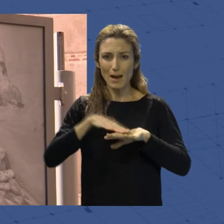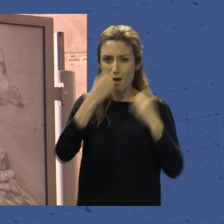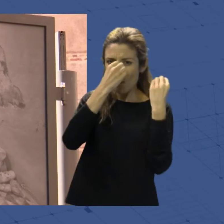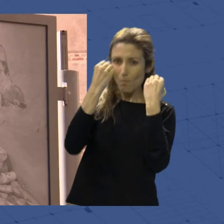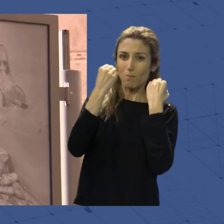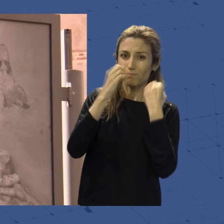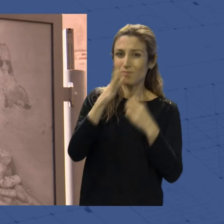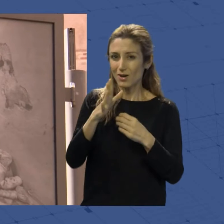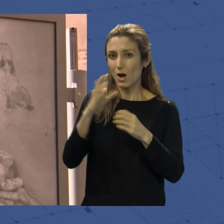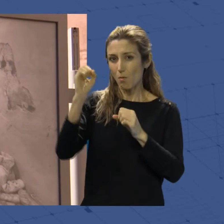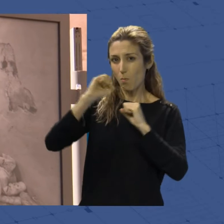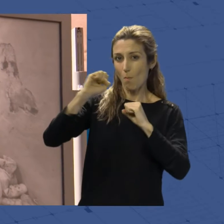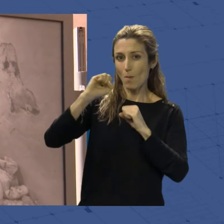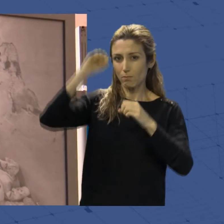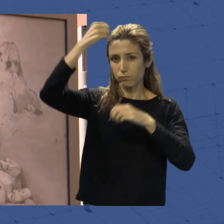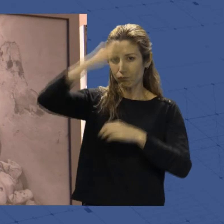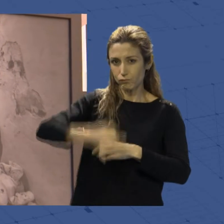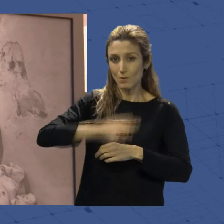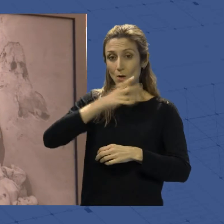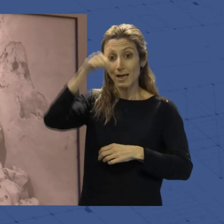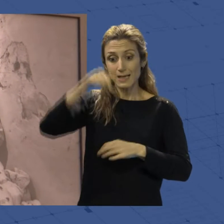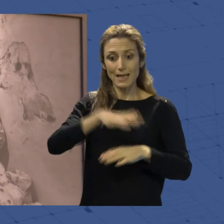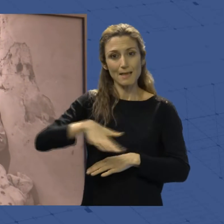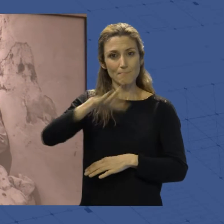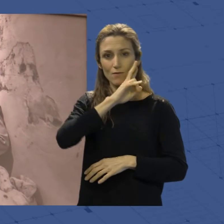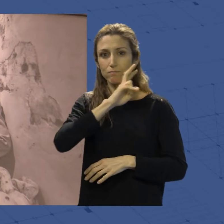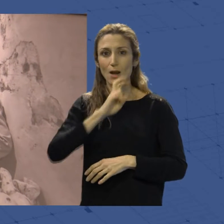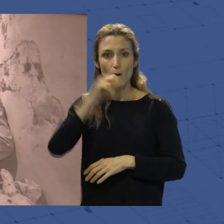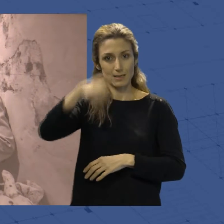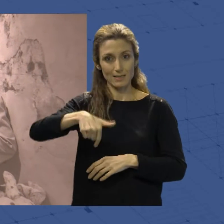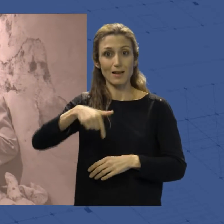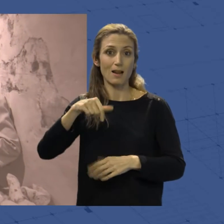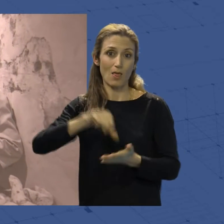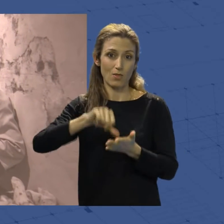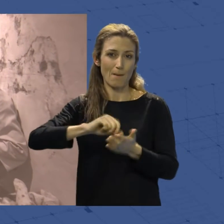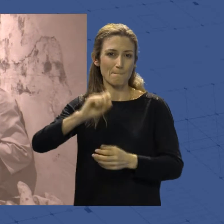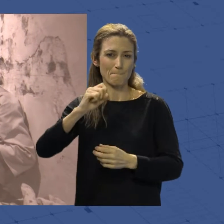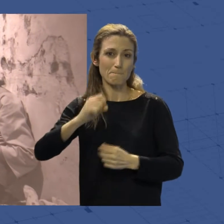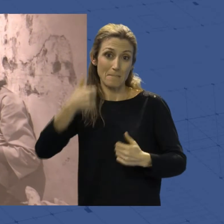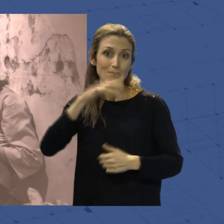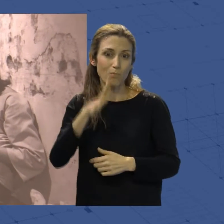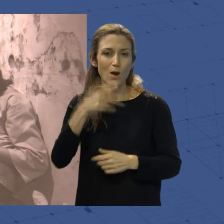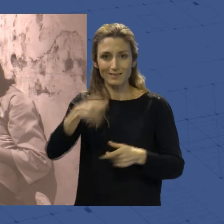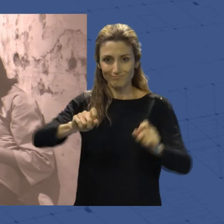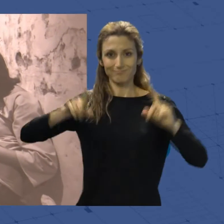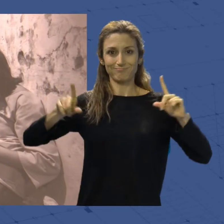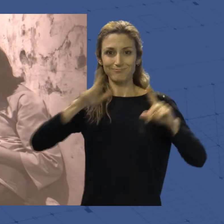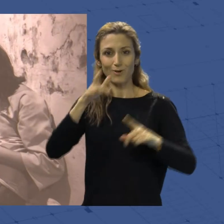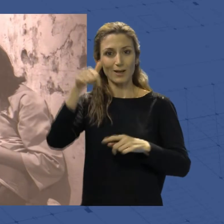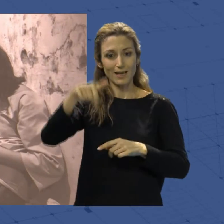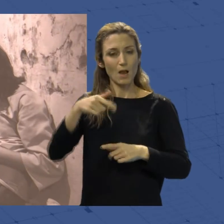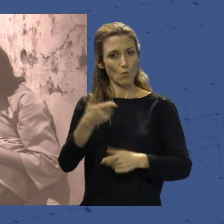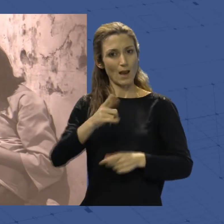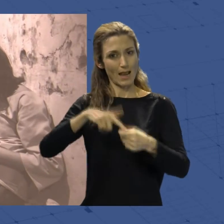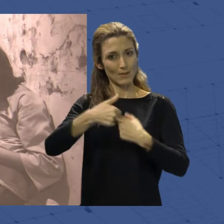hoy uno de los espacios más valorados de la ciudad y uno de sus principales atractivos turísticos, además de un elemento patrimonial de gran